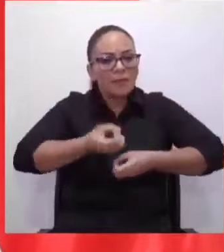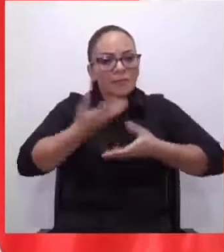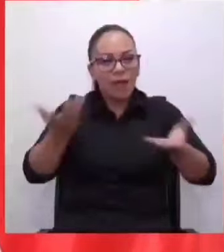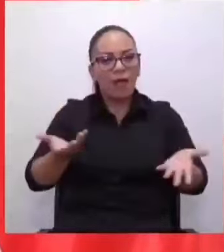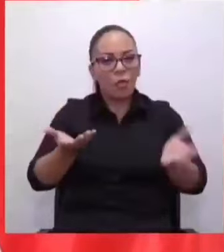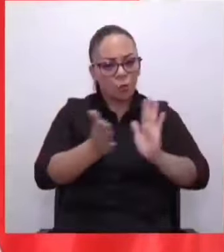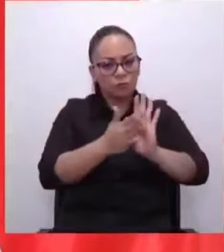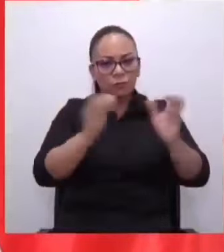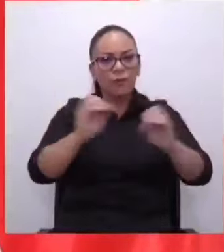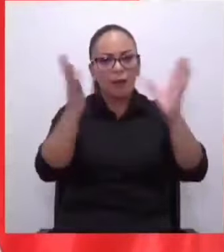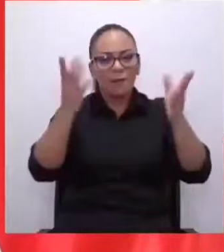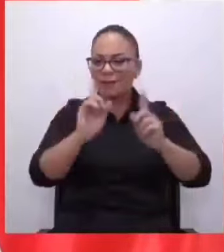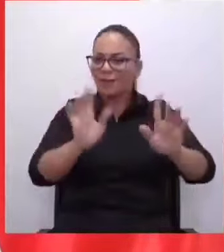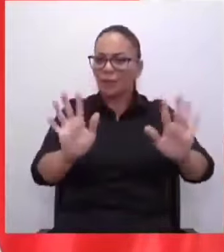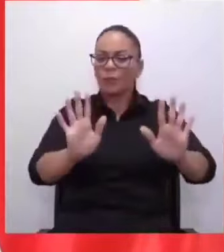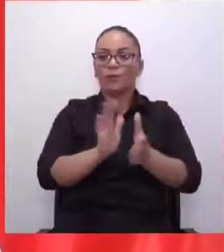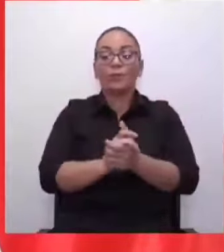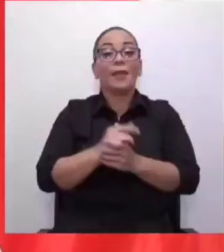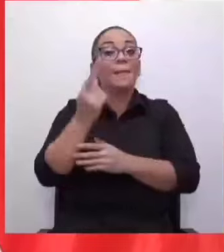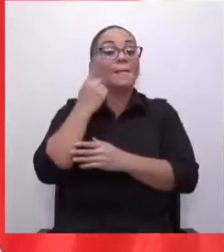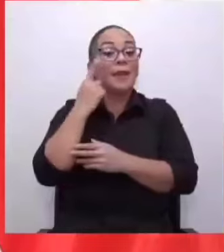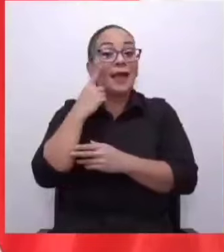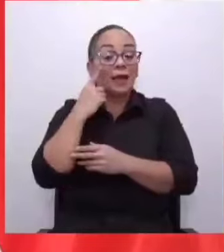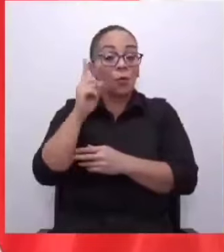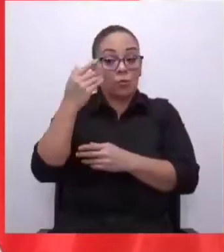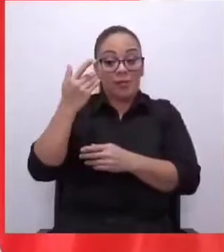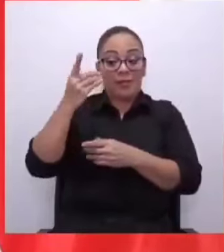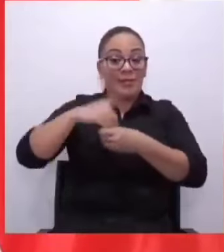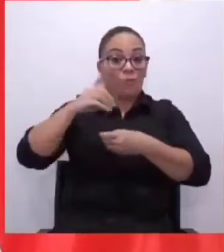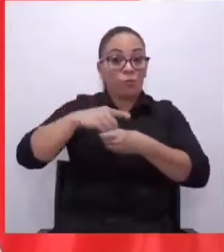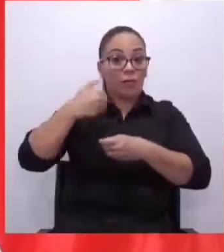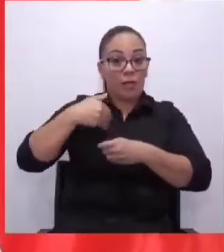clara. El diputado Aria Sánchez,